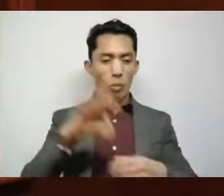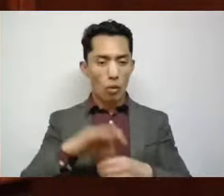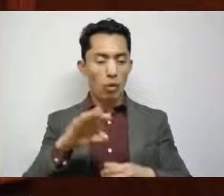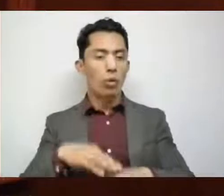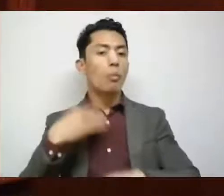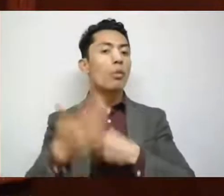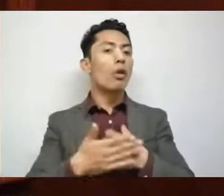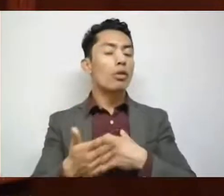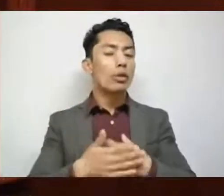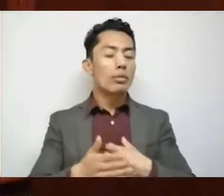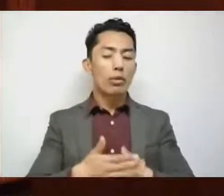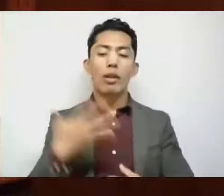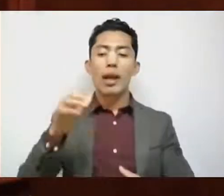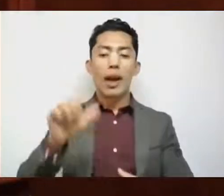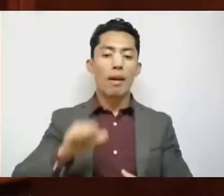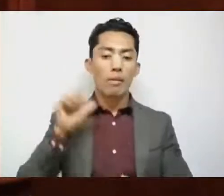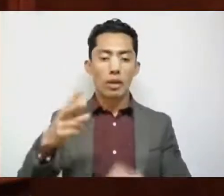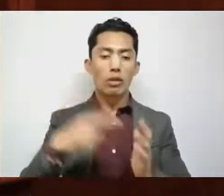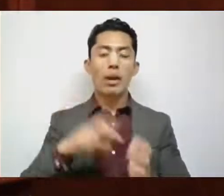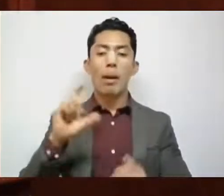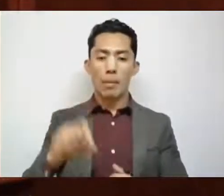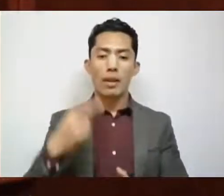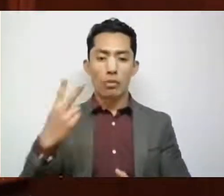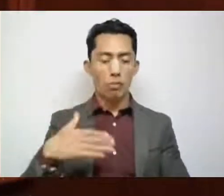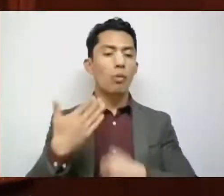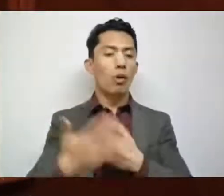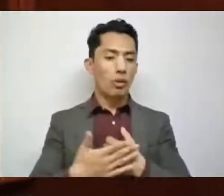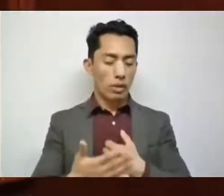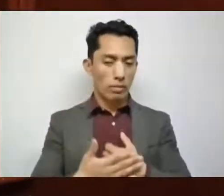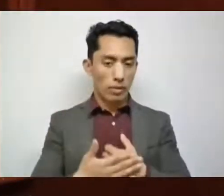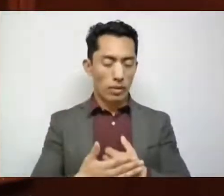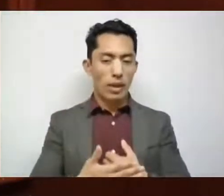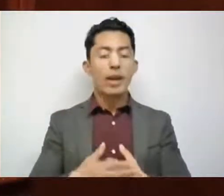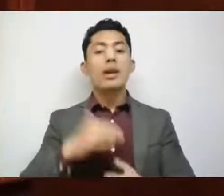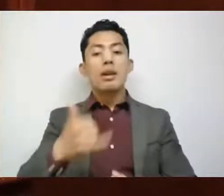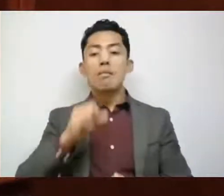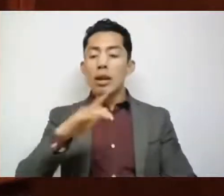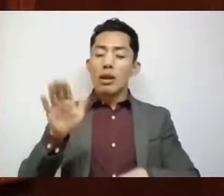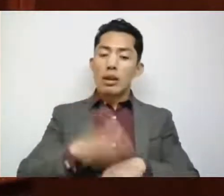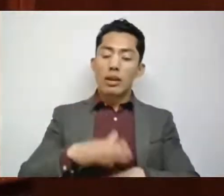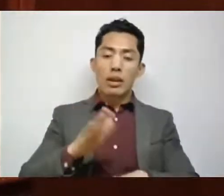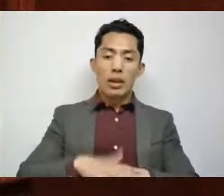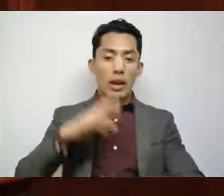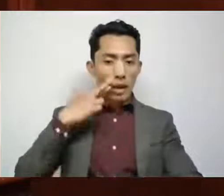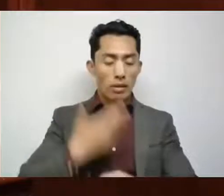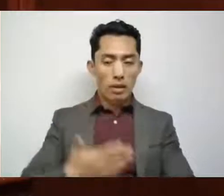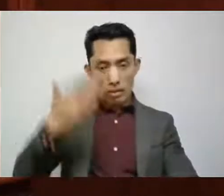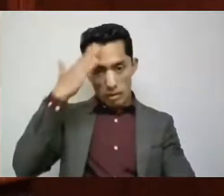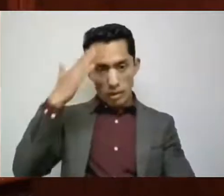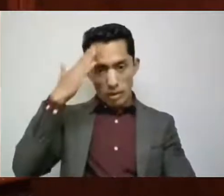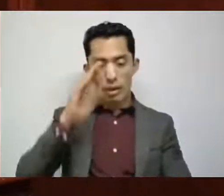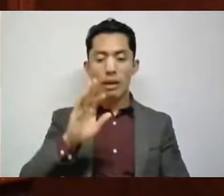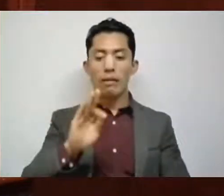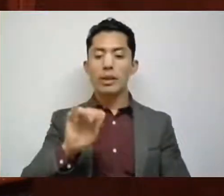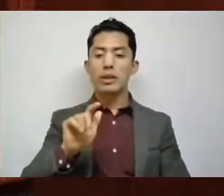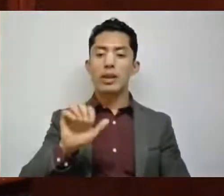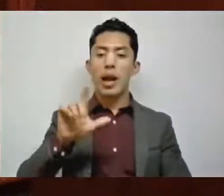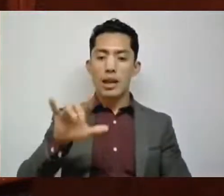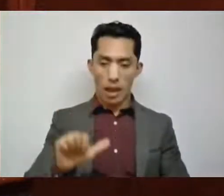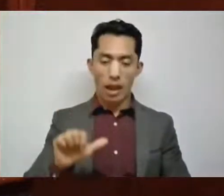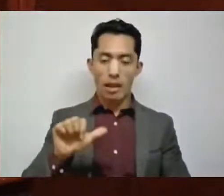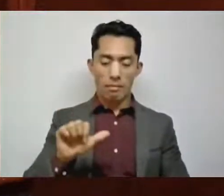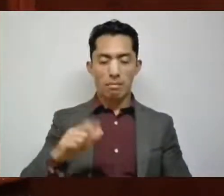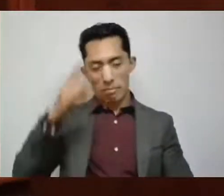cabo el 10 de abril del 2022 y se exhorta al titular de la Fiscalía Especializada para la